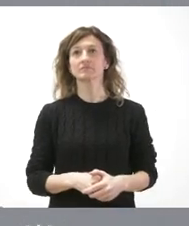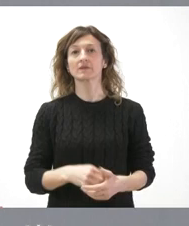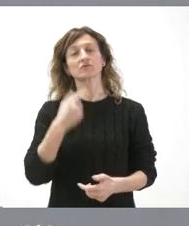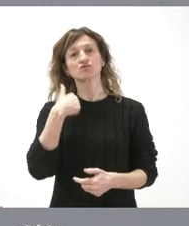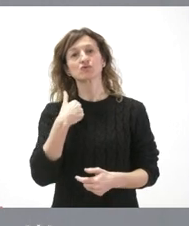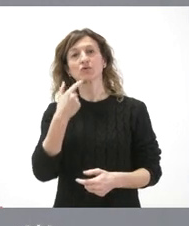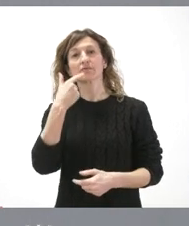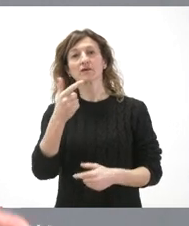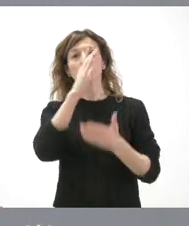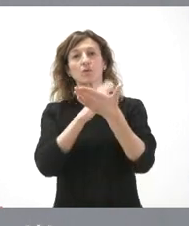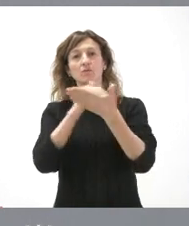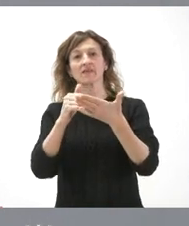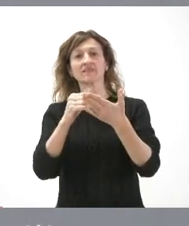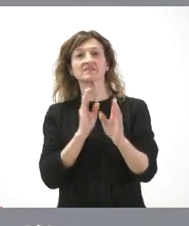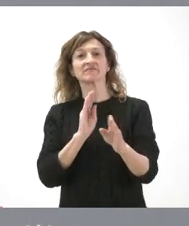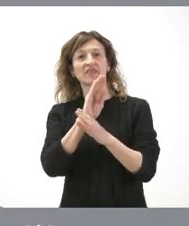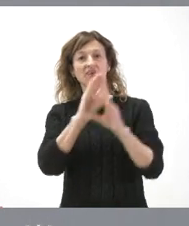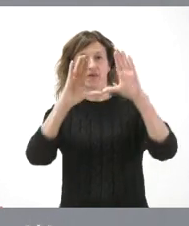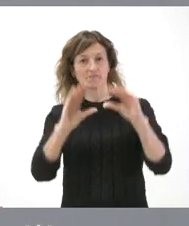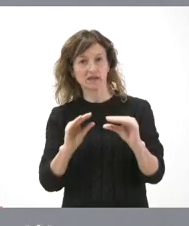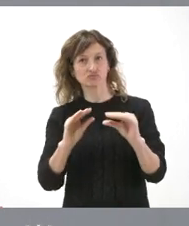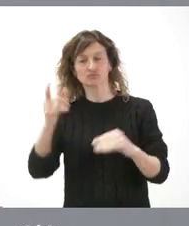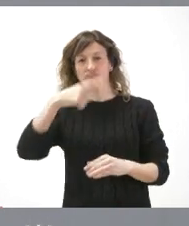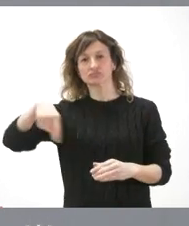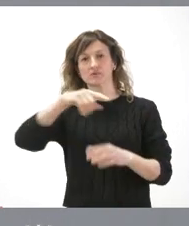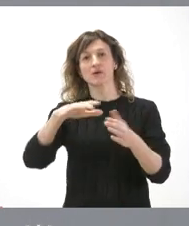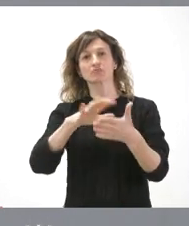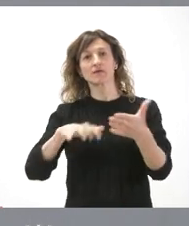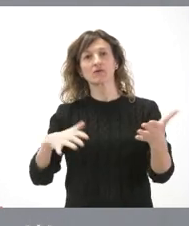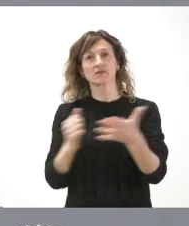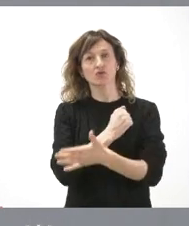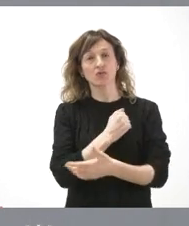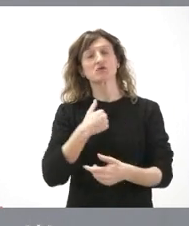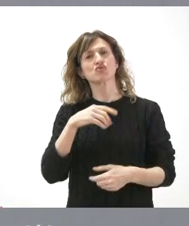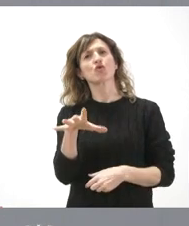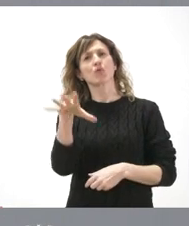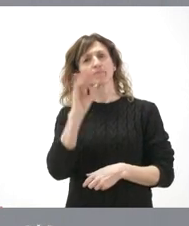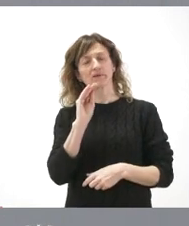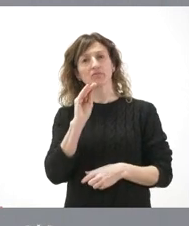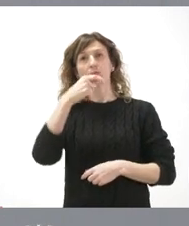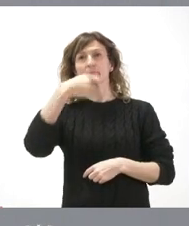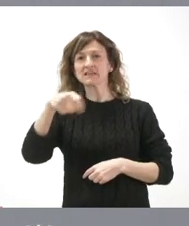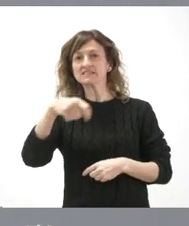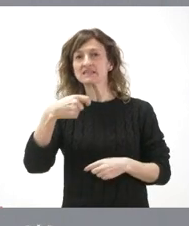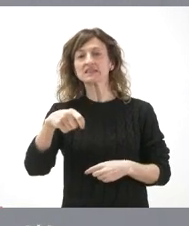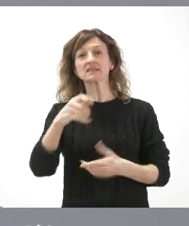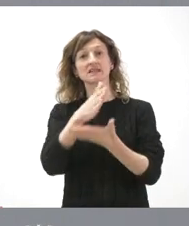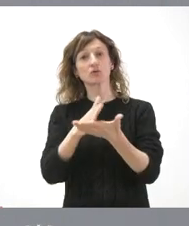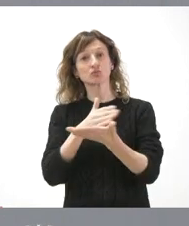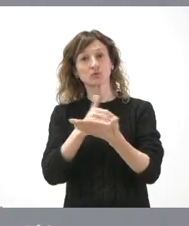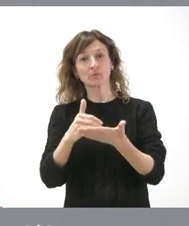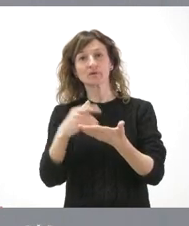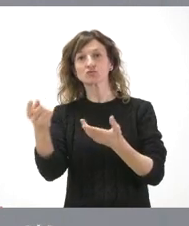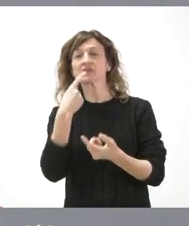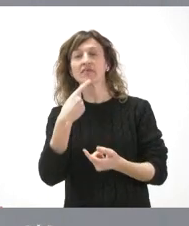España estamos infrafinanciadas. Comprendo que tienen razón los presidentes autonómicos a los que usted